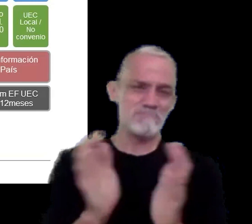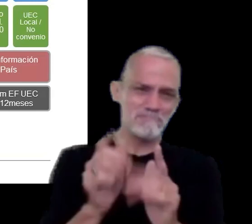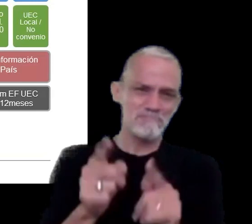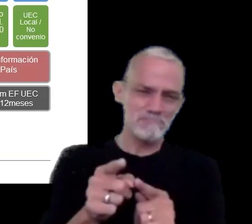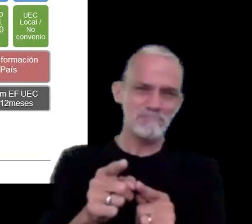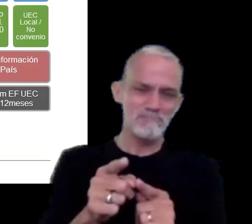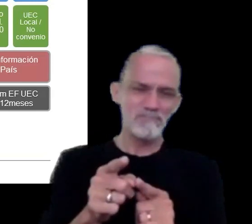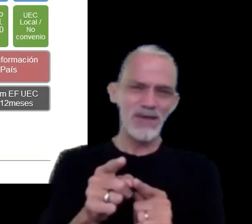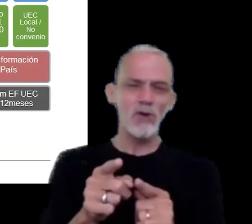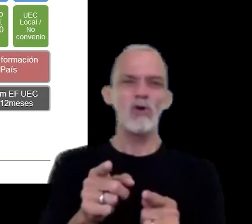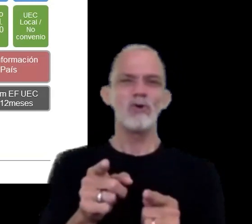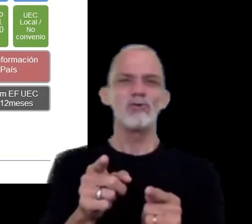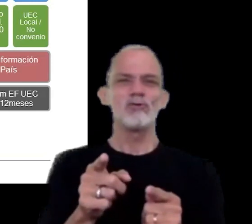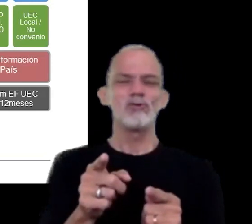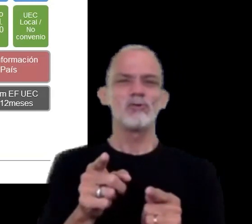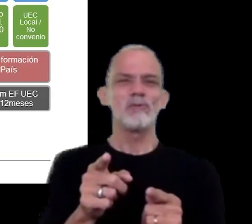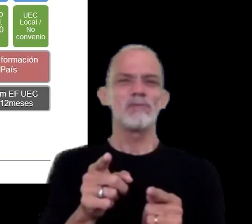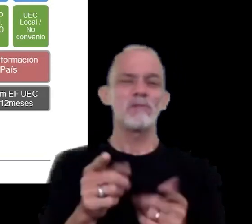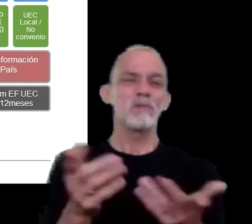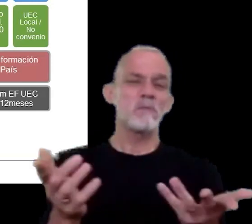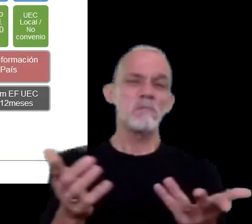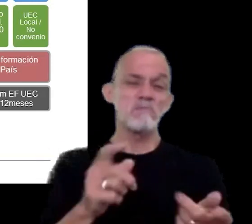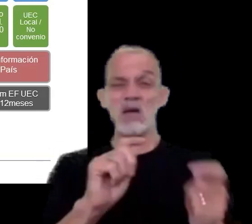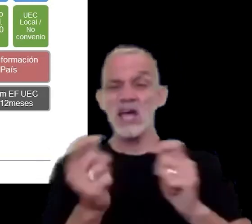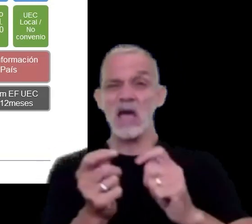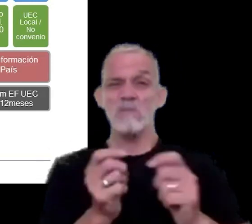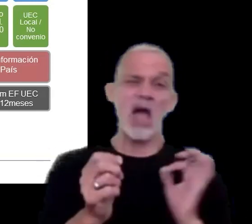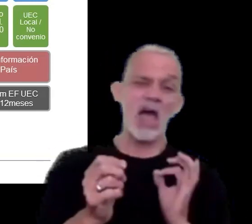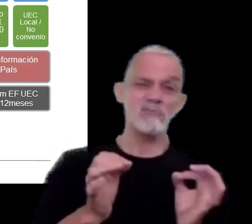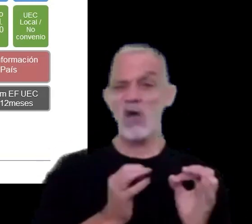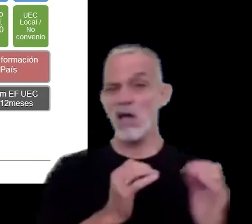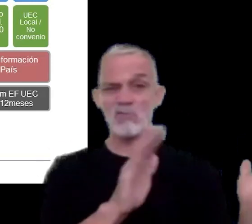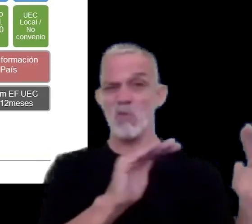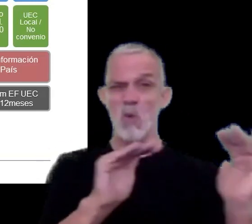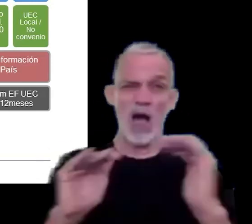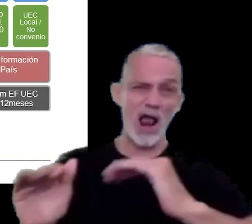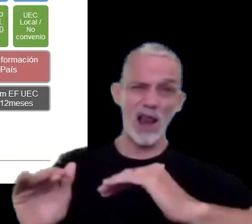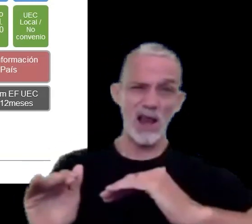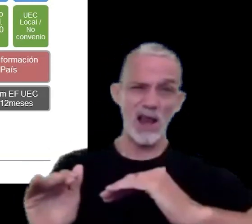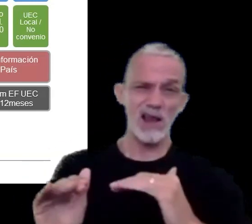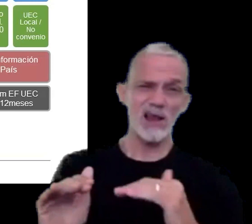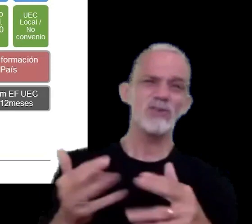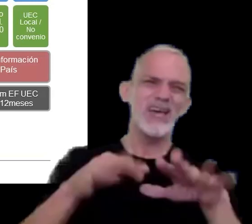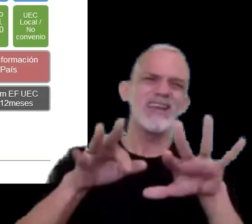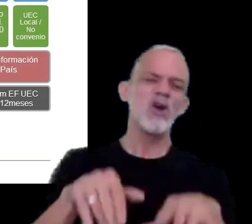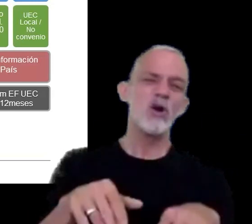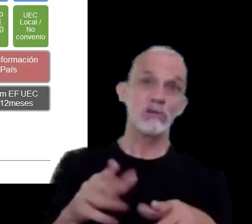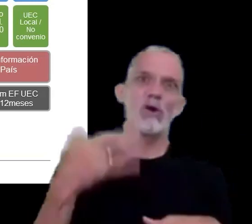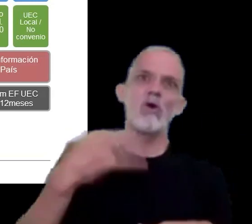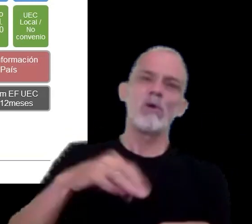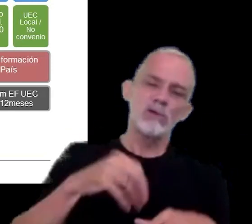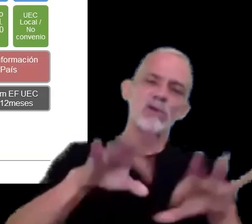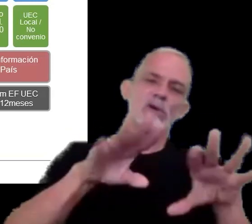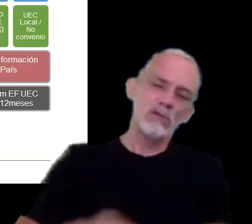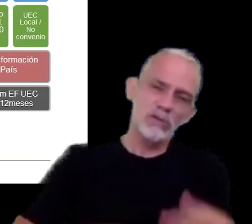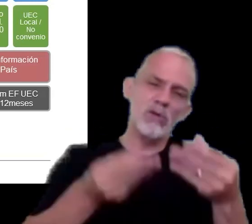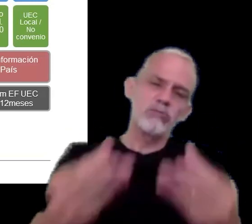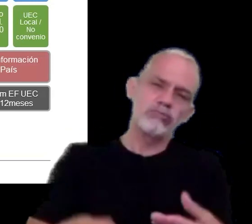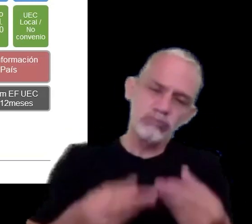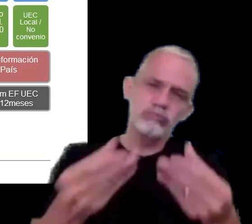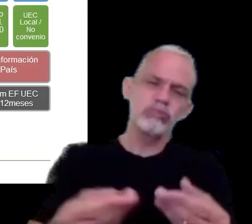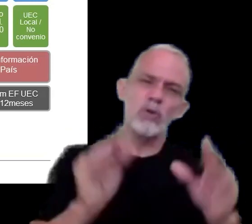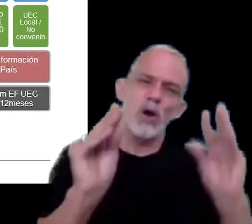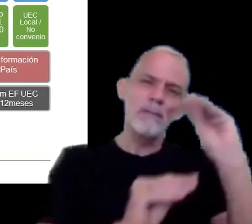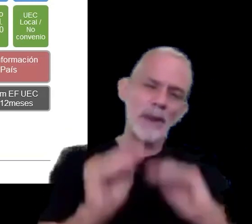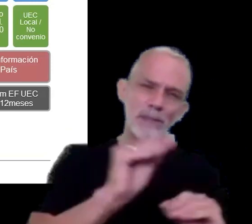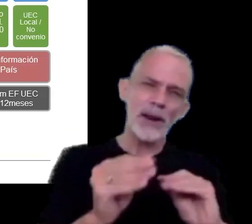envergadura no suelen tener cambios de un año a otro no estar obligados a presentar o preparar